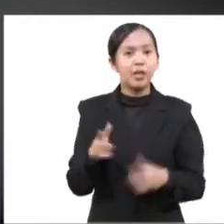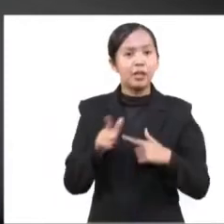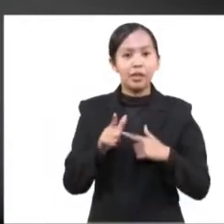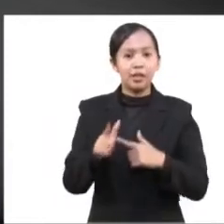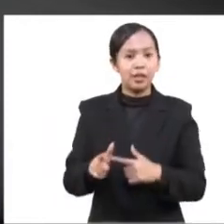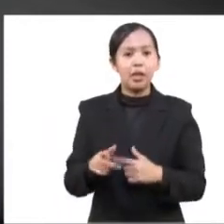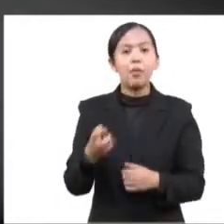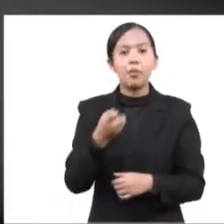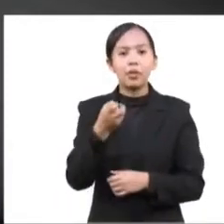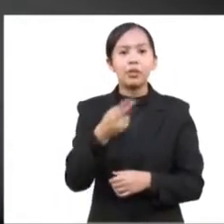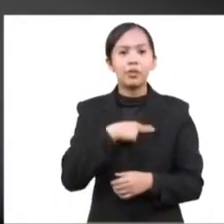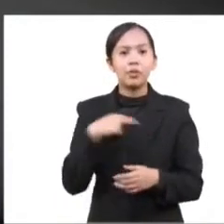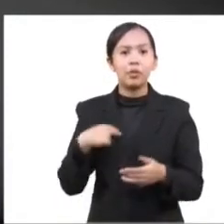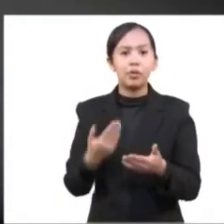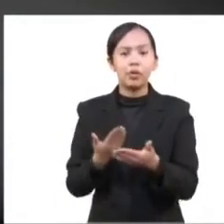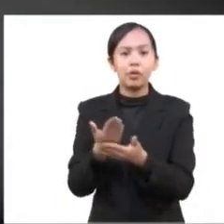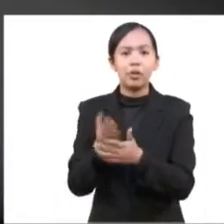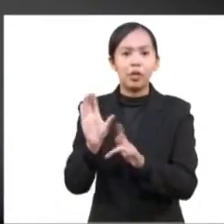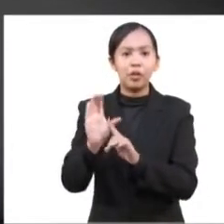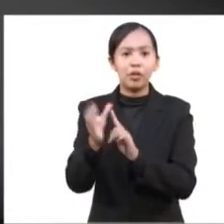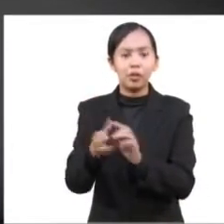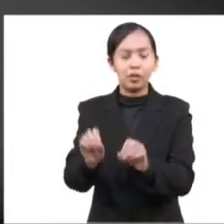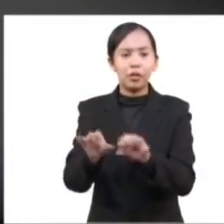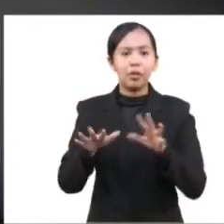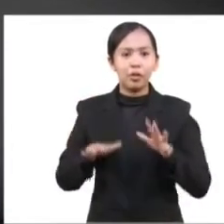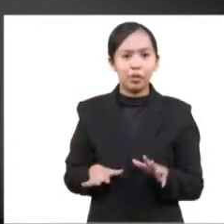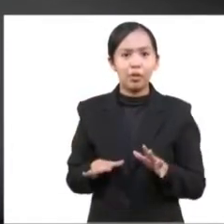enviando una iniciativa al Congreso.